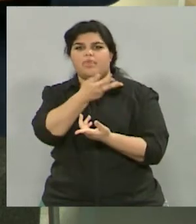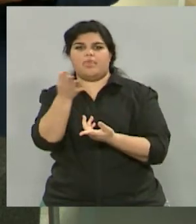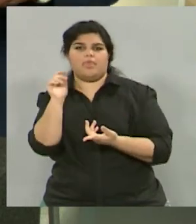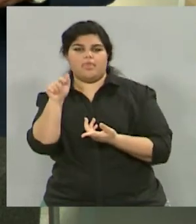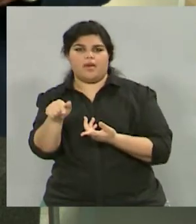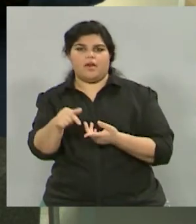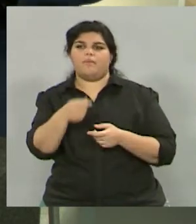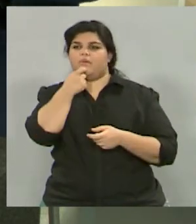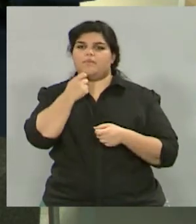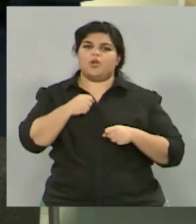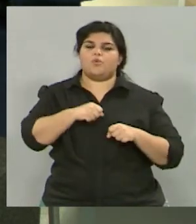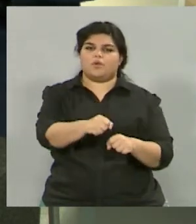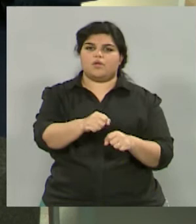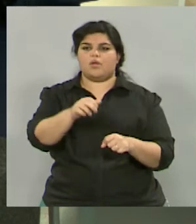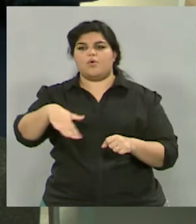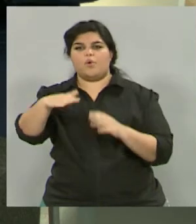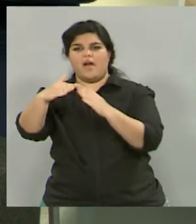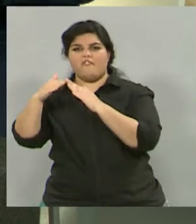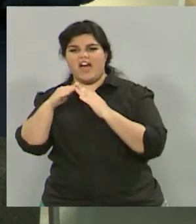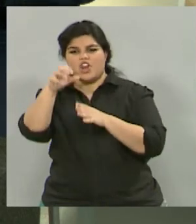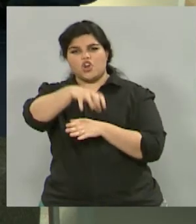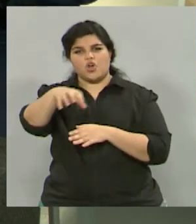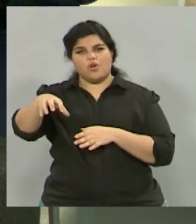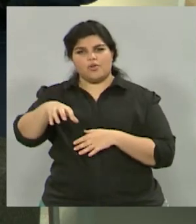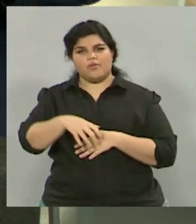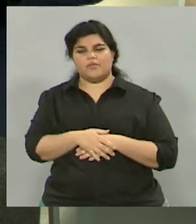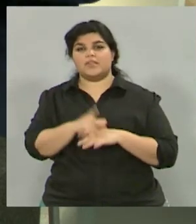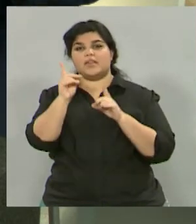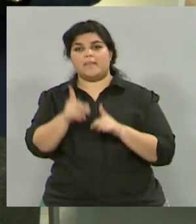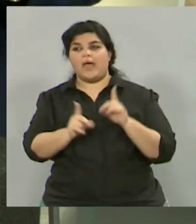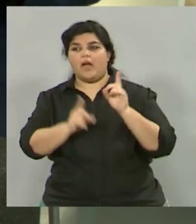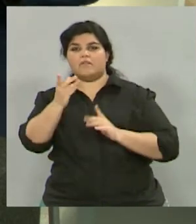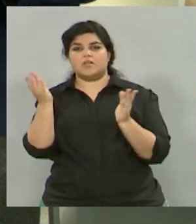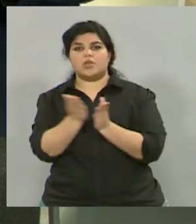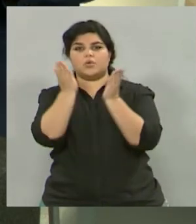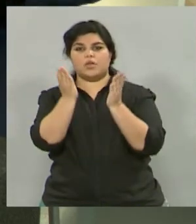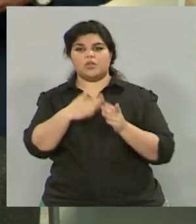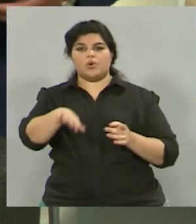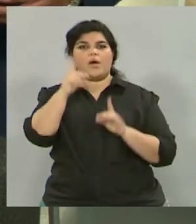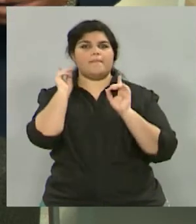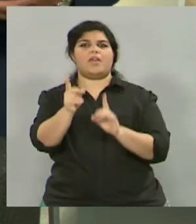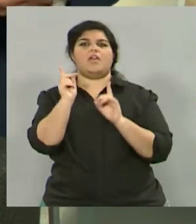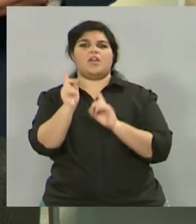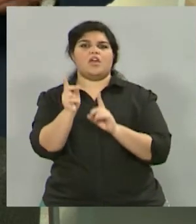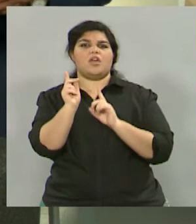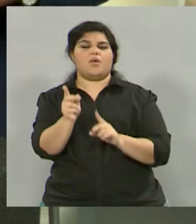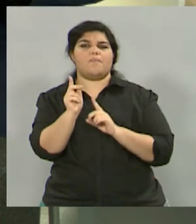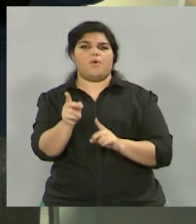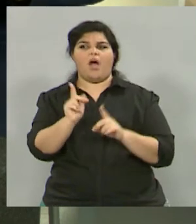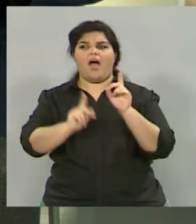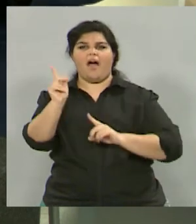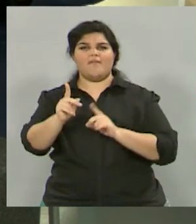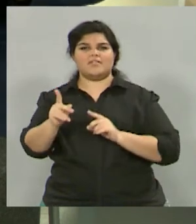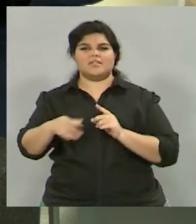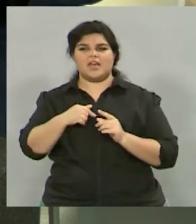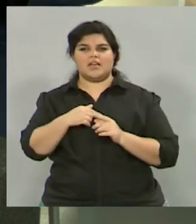los hipermercados, las despensas de barrio. Muchas veces el estudiante al comprar todos los días en la misma despensa, en el mismo almacén, se familiariza